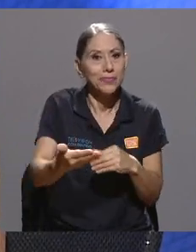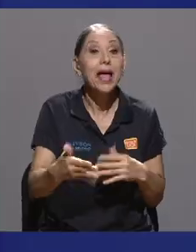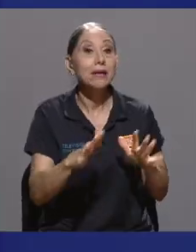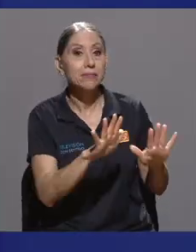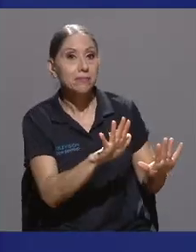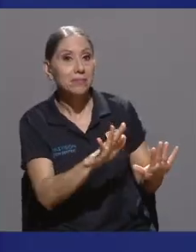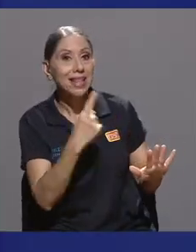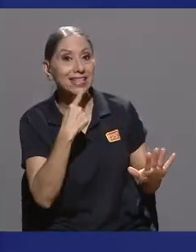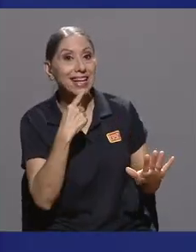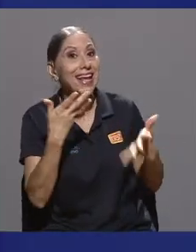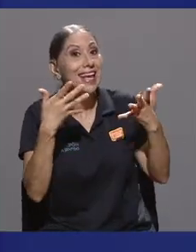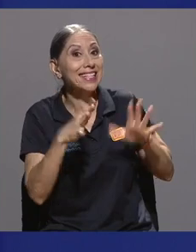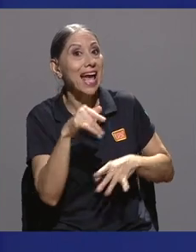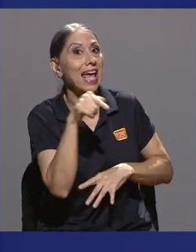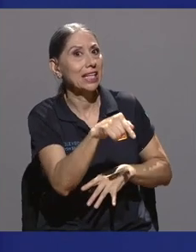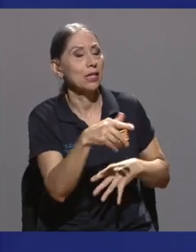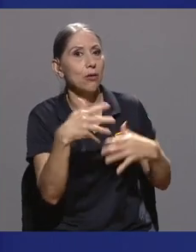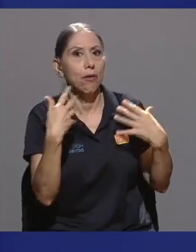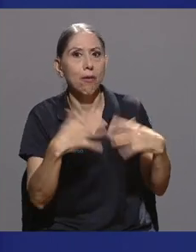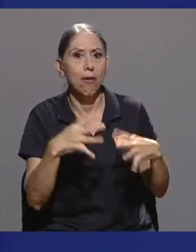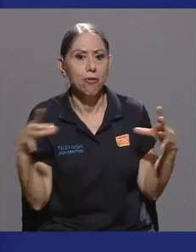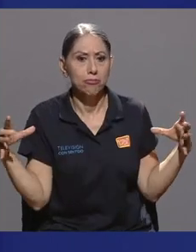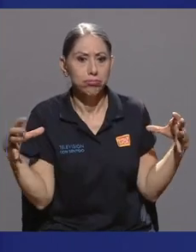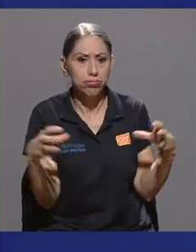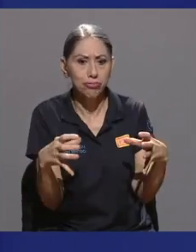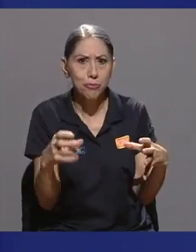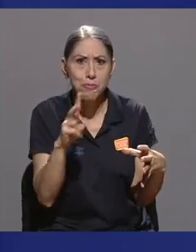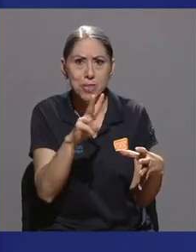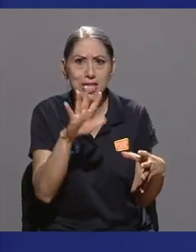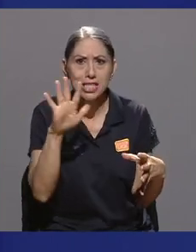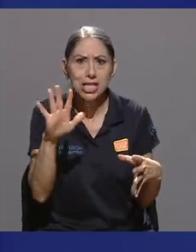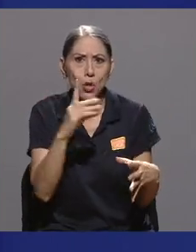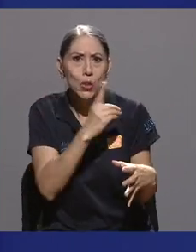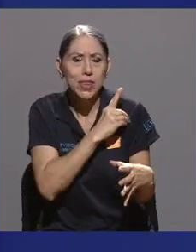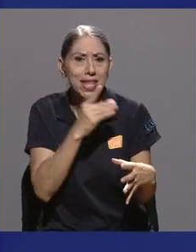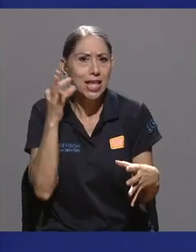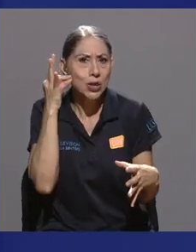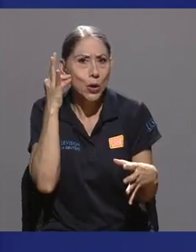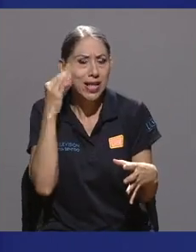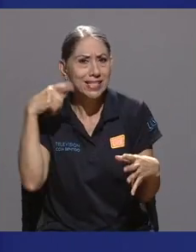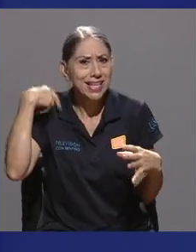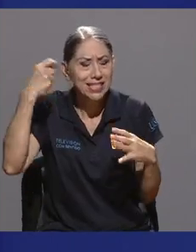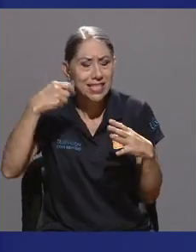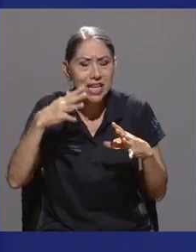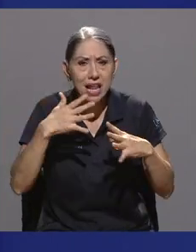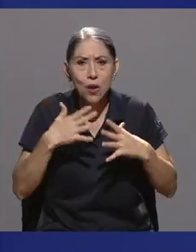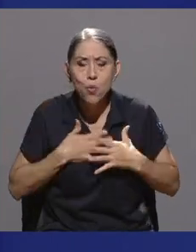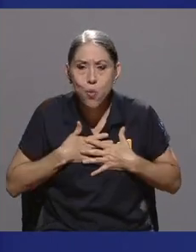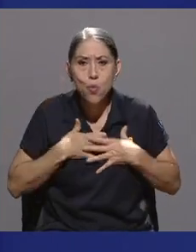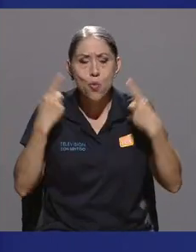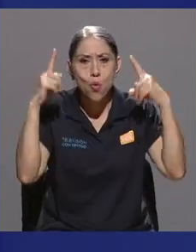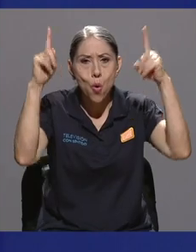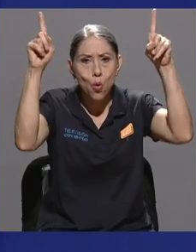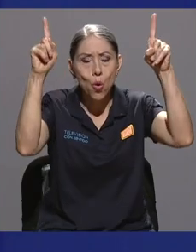decirle que ya ese es un gran logro, o sea, tener 25 directoras de cine en una organización costarricense de verdad